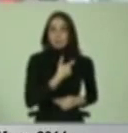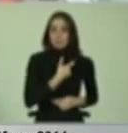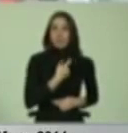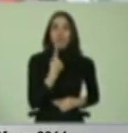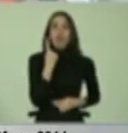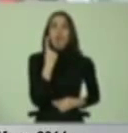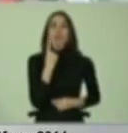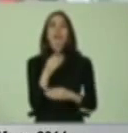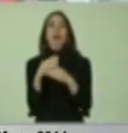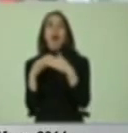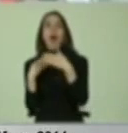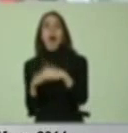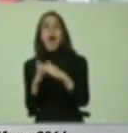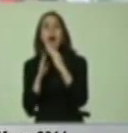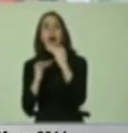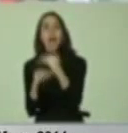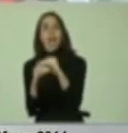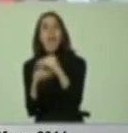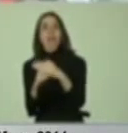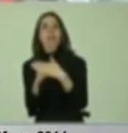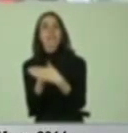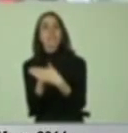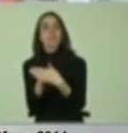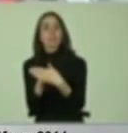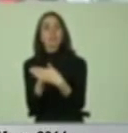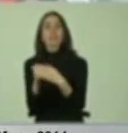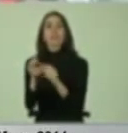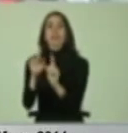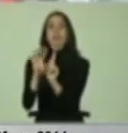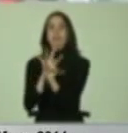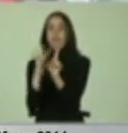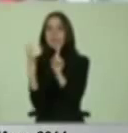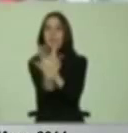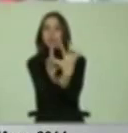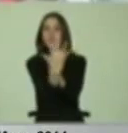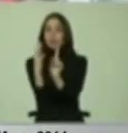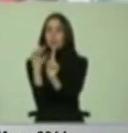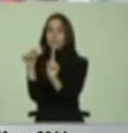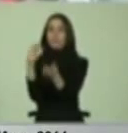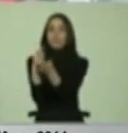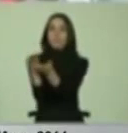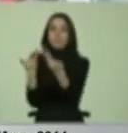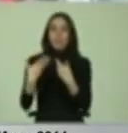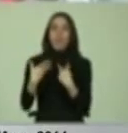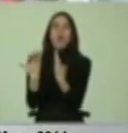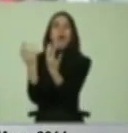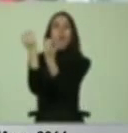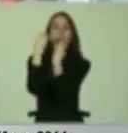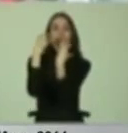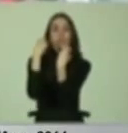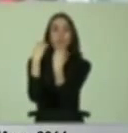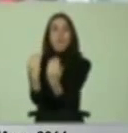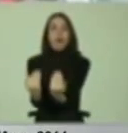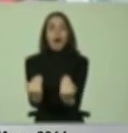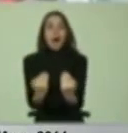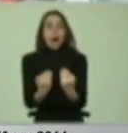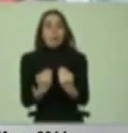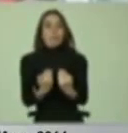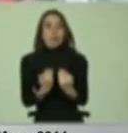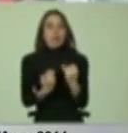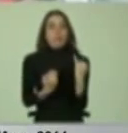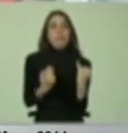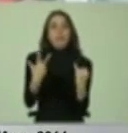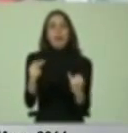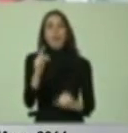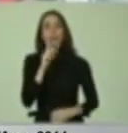sobre todo de las limitaciones o potencialidades del contexto educativo, de la enseñanza y sobre todo de los apoyos que se brindan o no